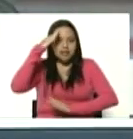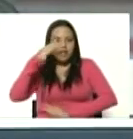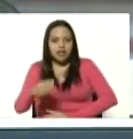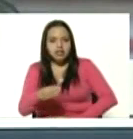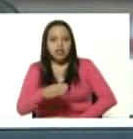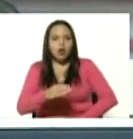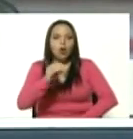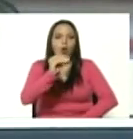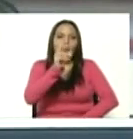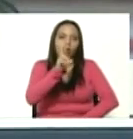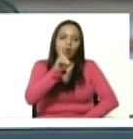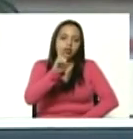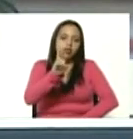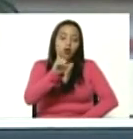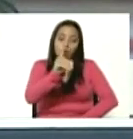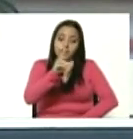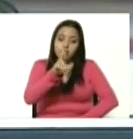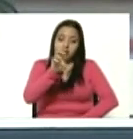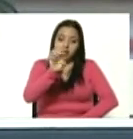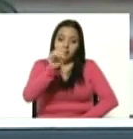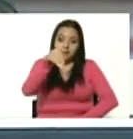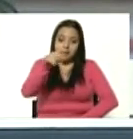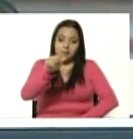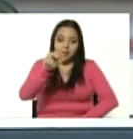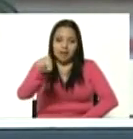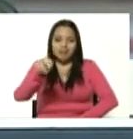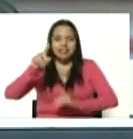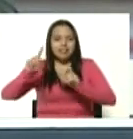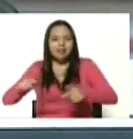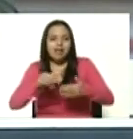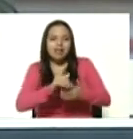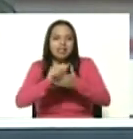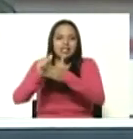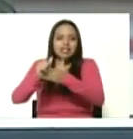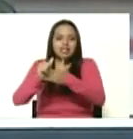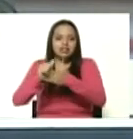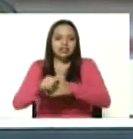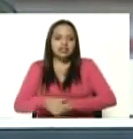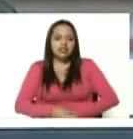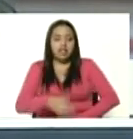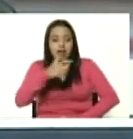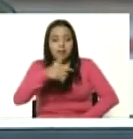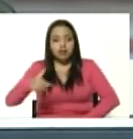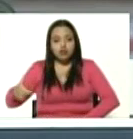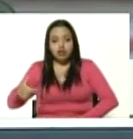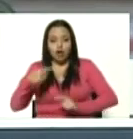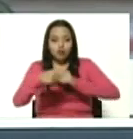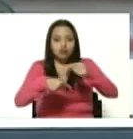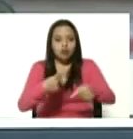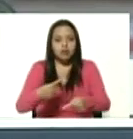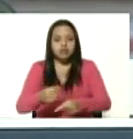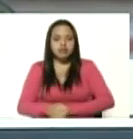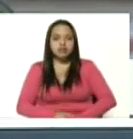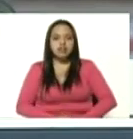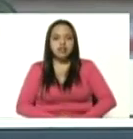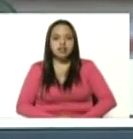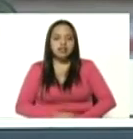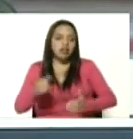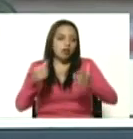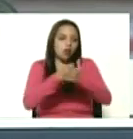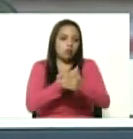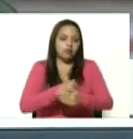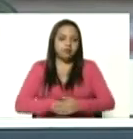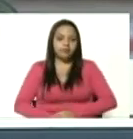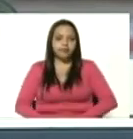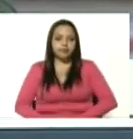de las víctimas Edgar Márquez honor y gloria bueno hoy es día de la milicia nacional bolivariana